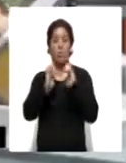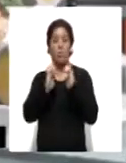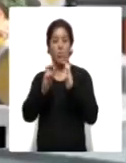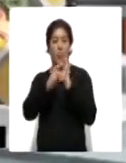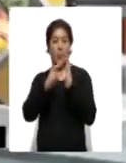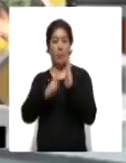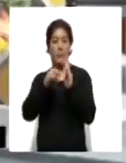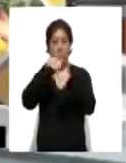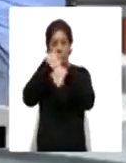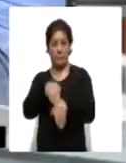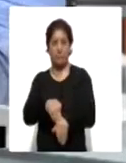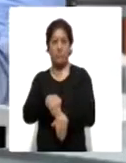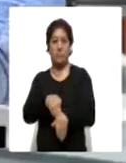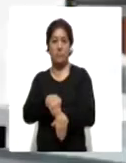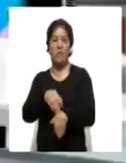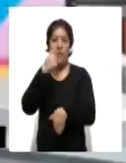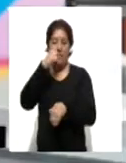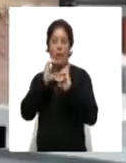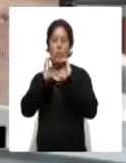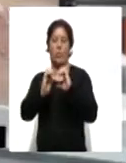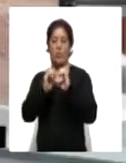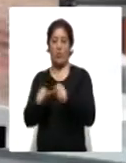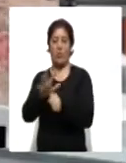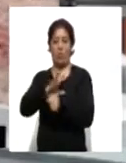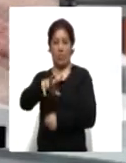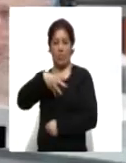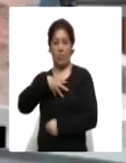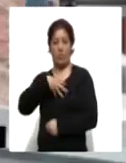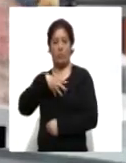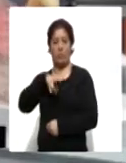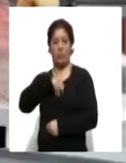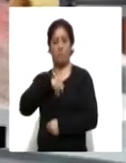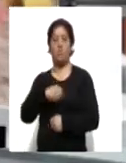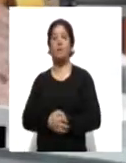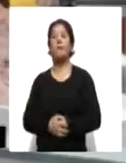se recuperado COVID-19 en